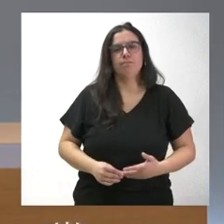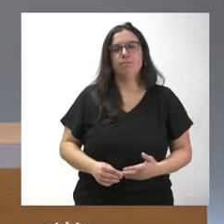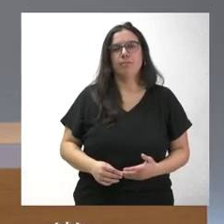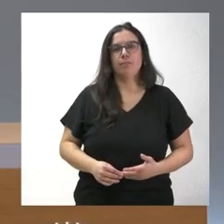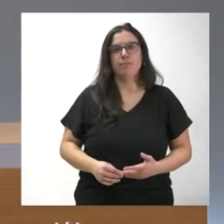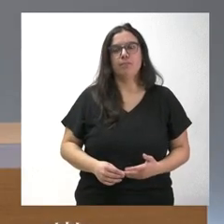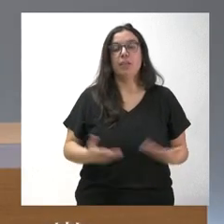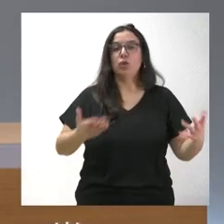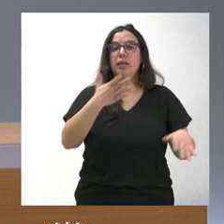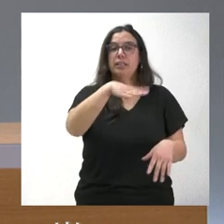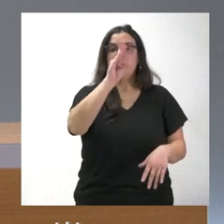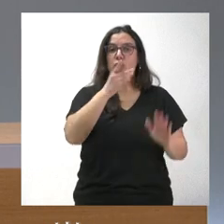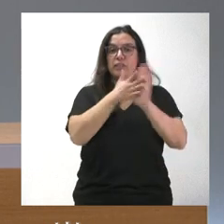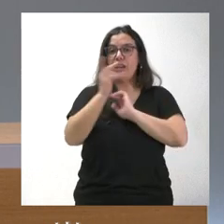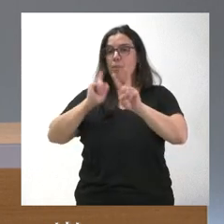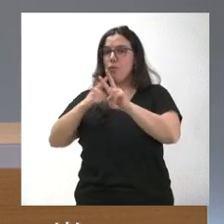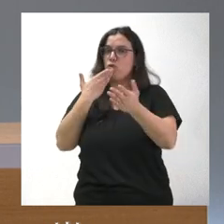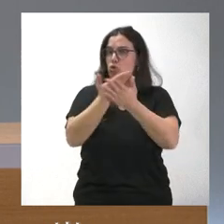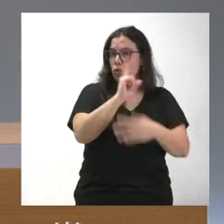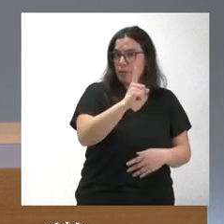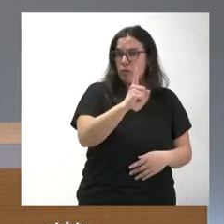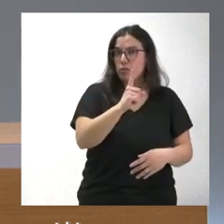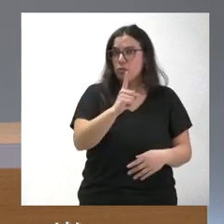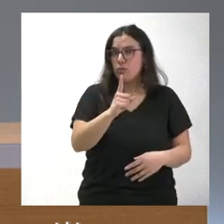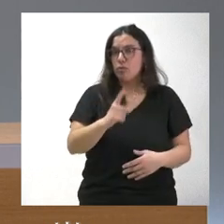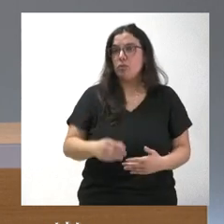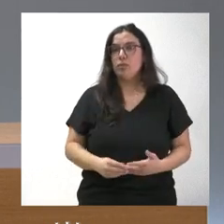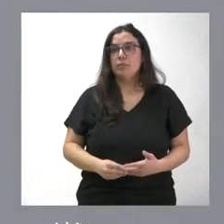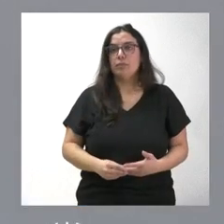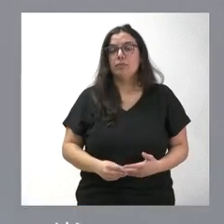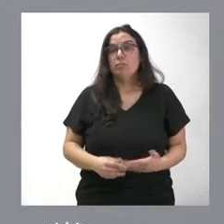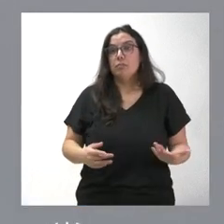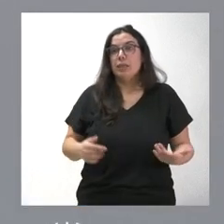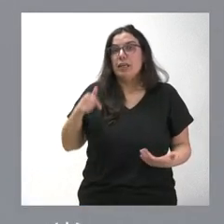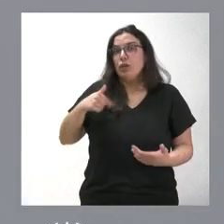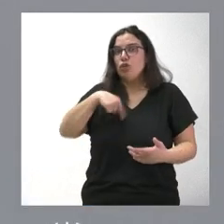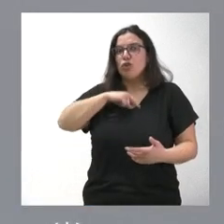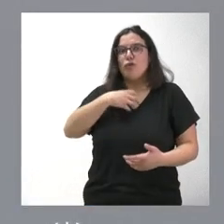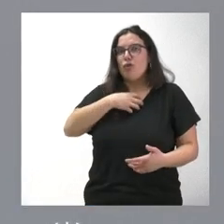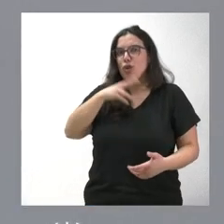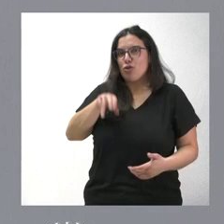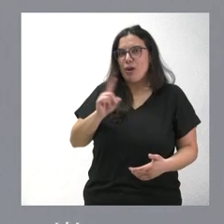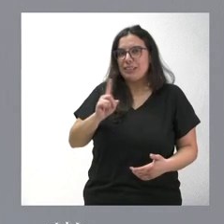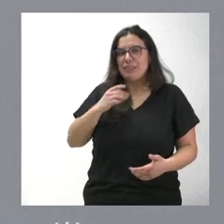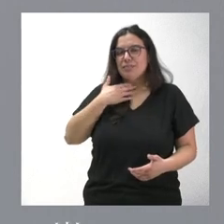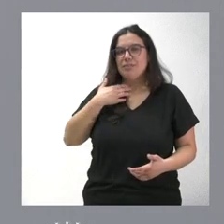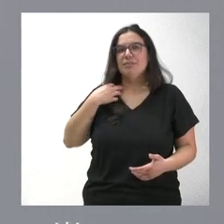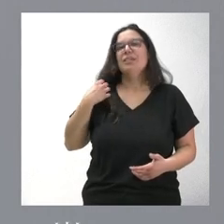El presidente, entonces, no se lo ha pedido en la negociación de los presupuestos. Es que además no es nuestra función, es que nuestra función no es